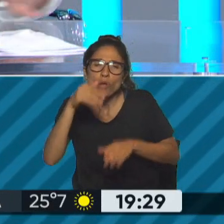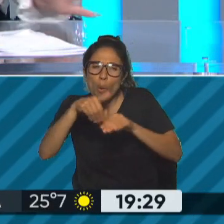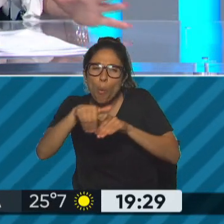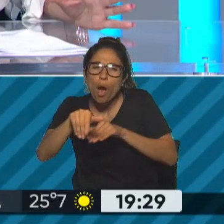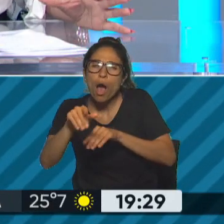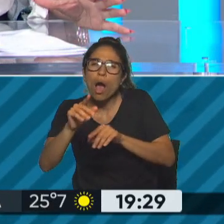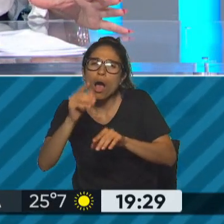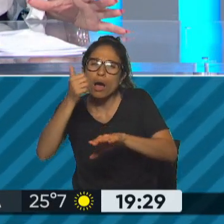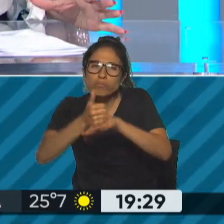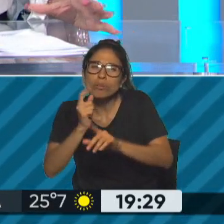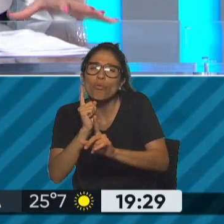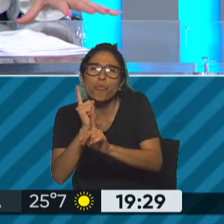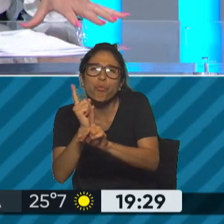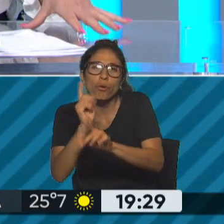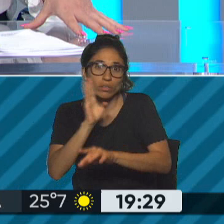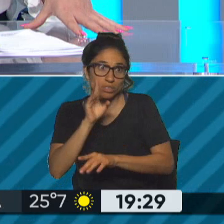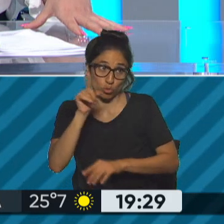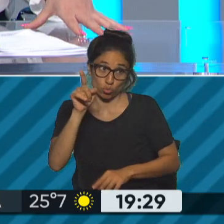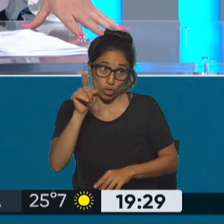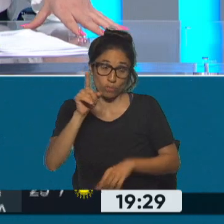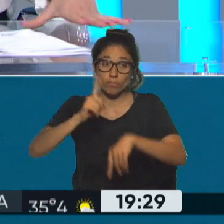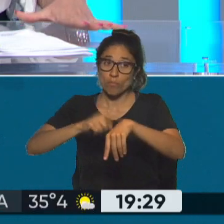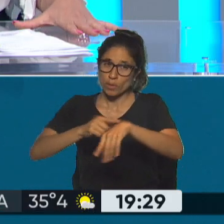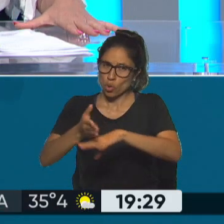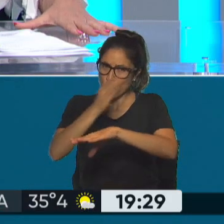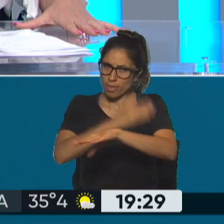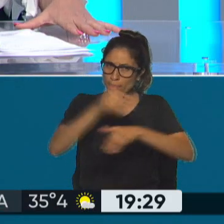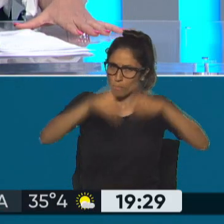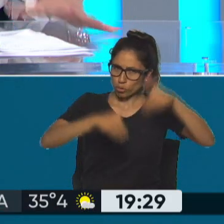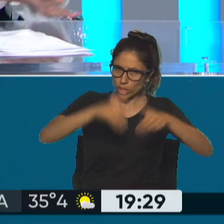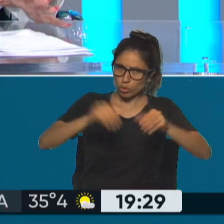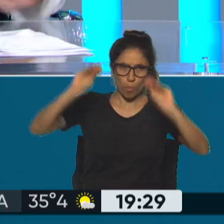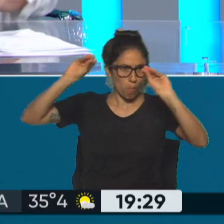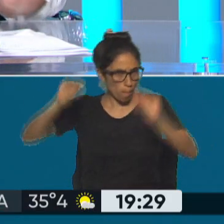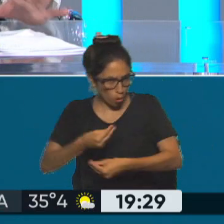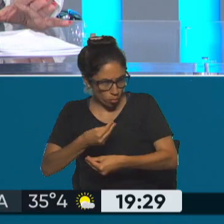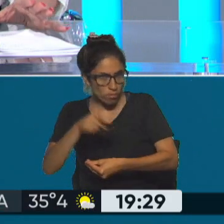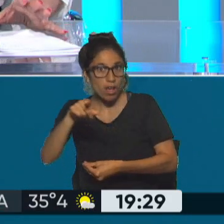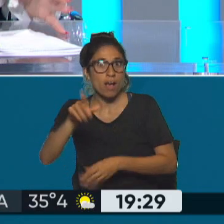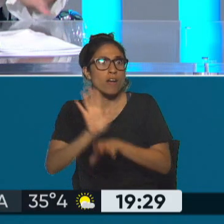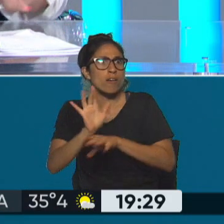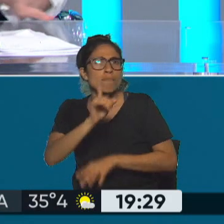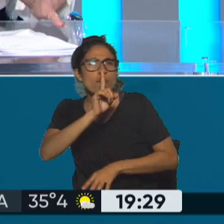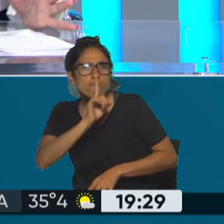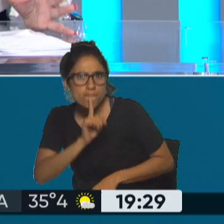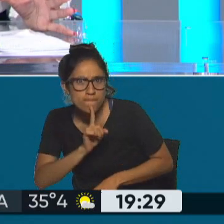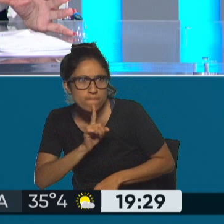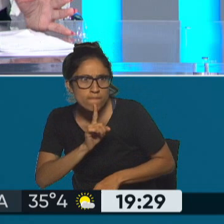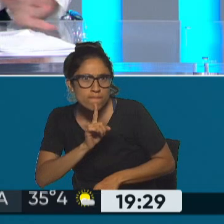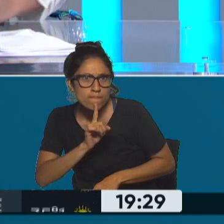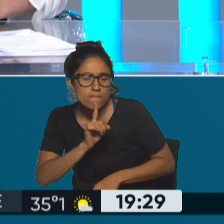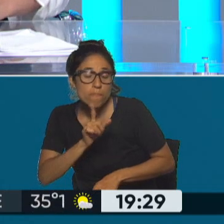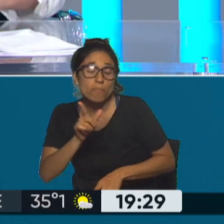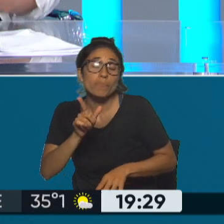estuvo varias horas sin hablar sin pronunciarse y desde que perdió la elección se hablaba incluso de un estado de depresión de